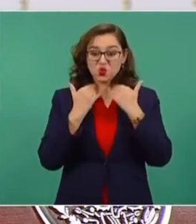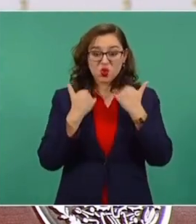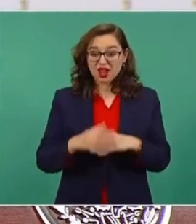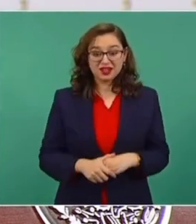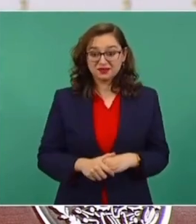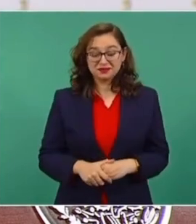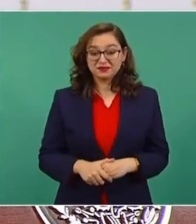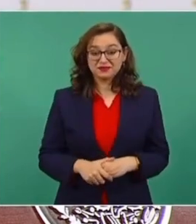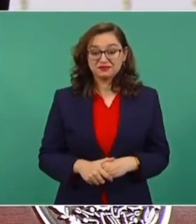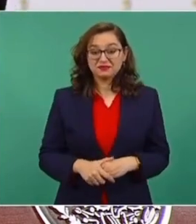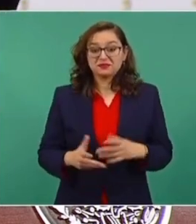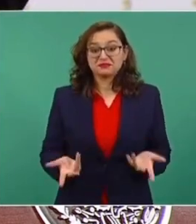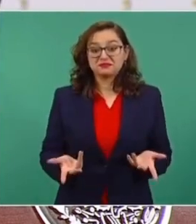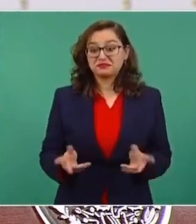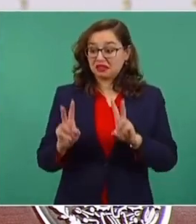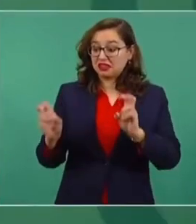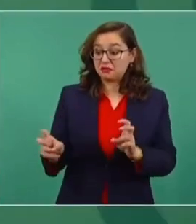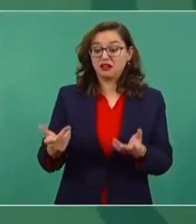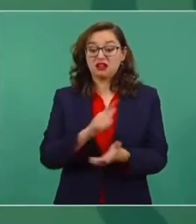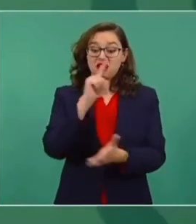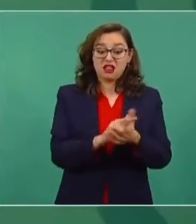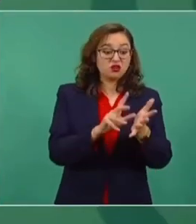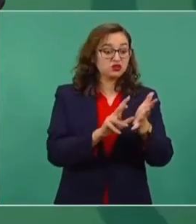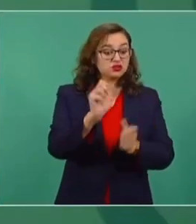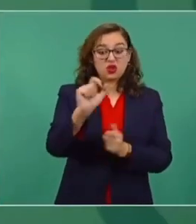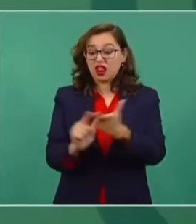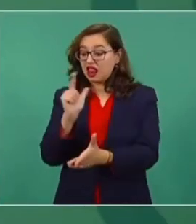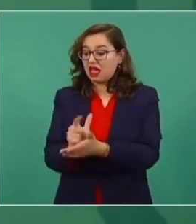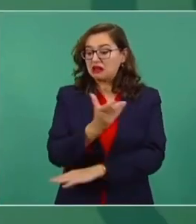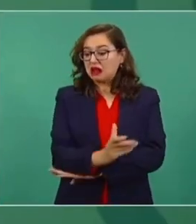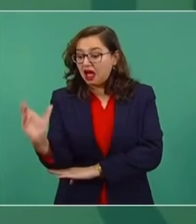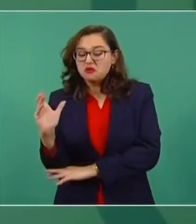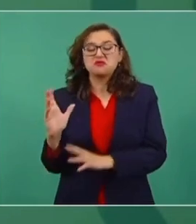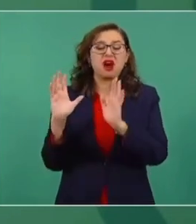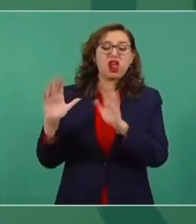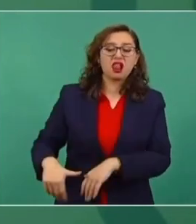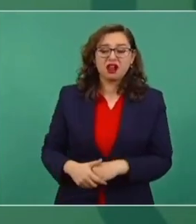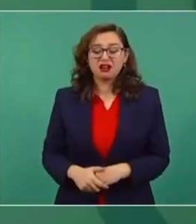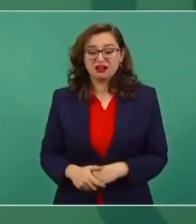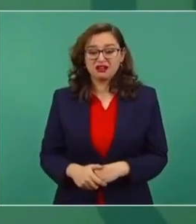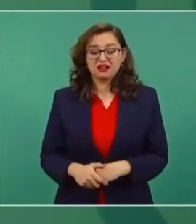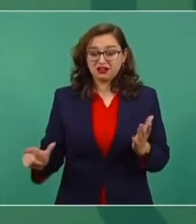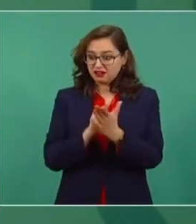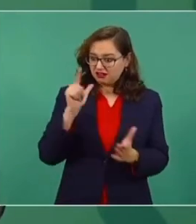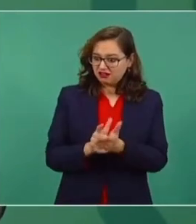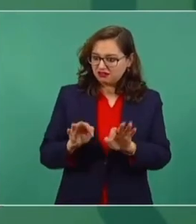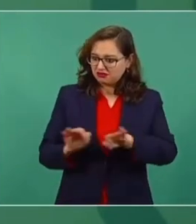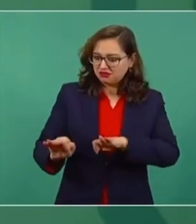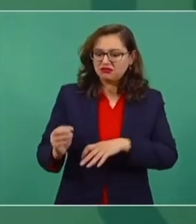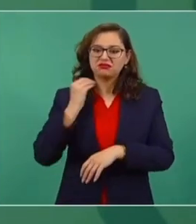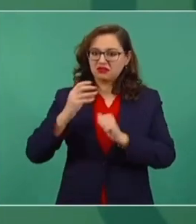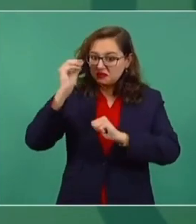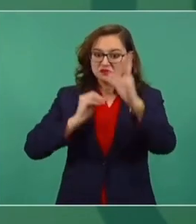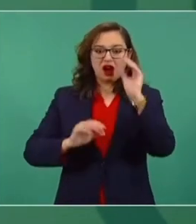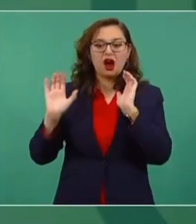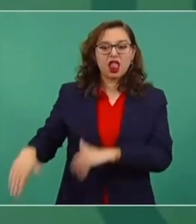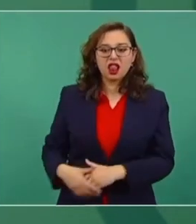constitucional. Ya el derecho agrario es historia, el derecho laboral, todo es